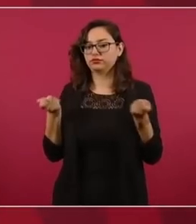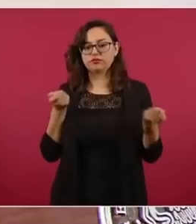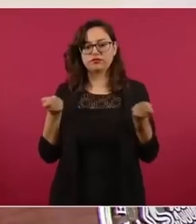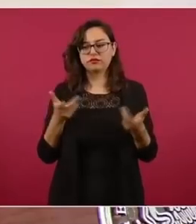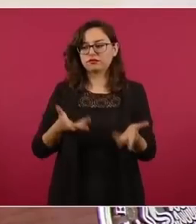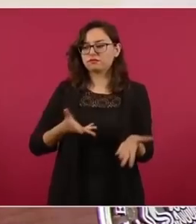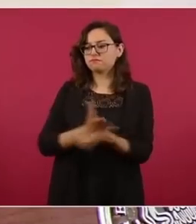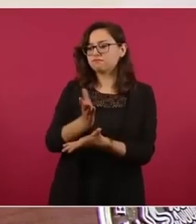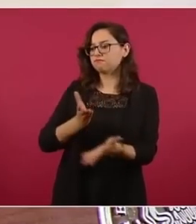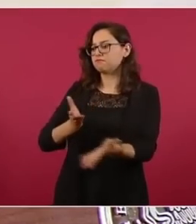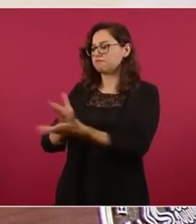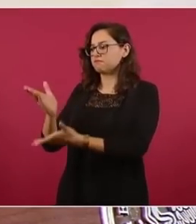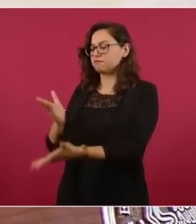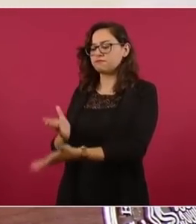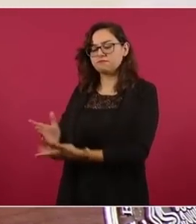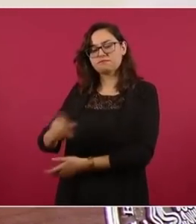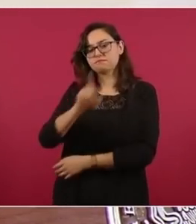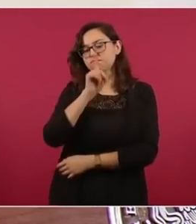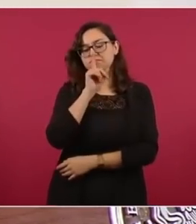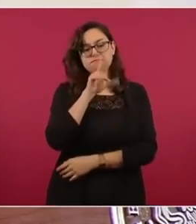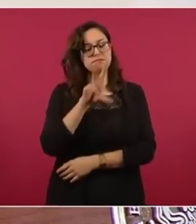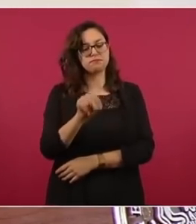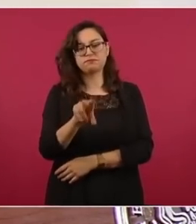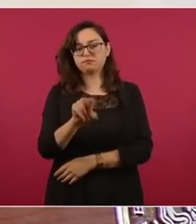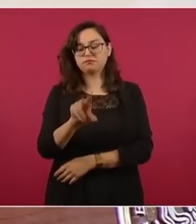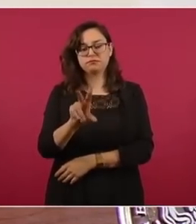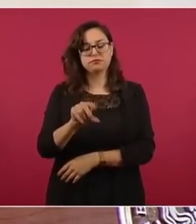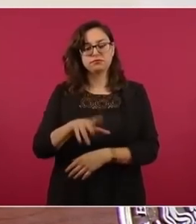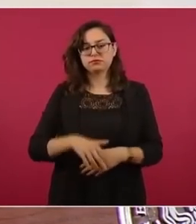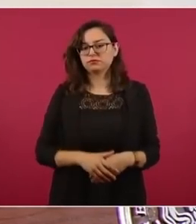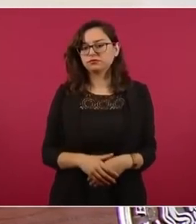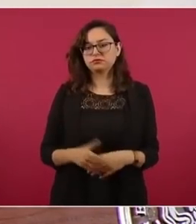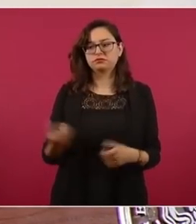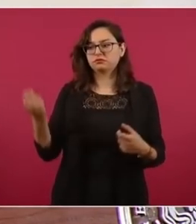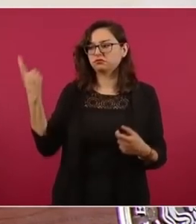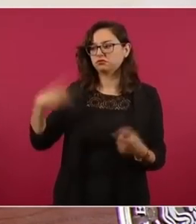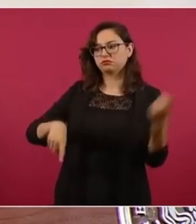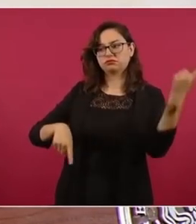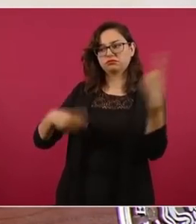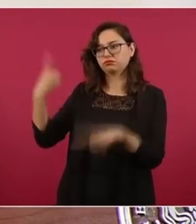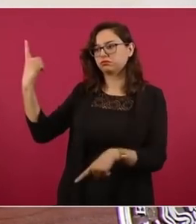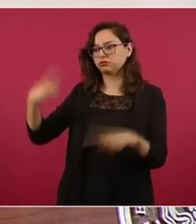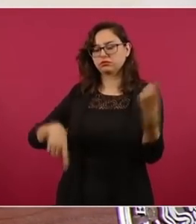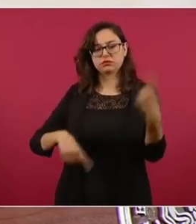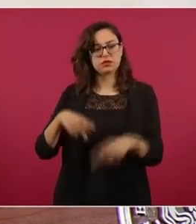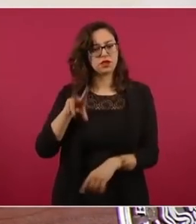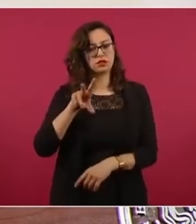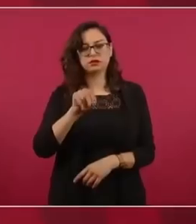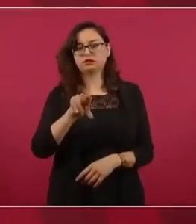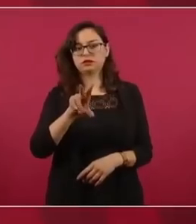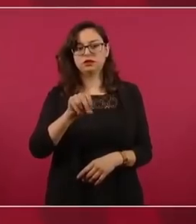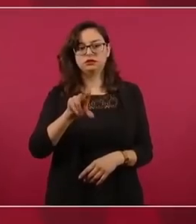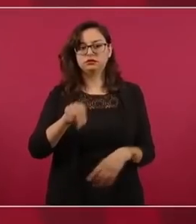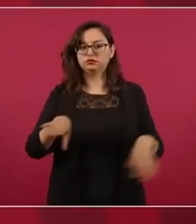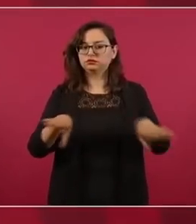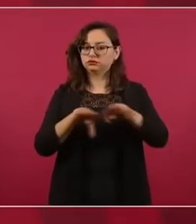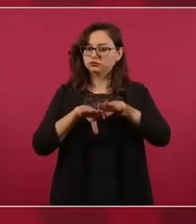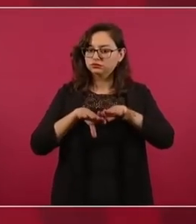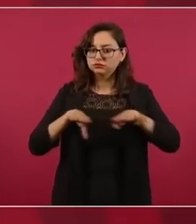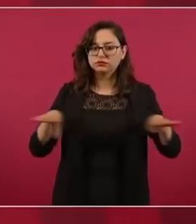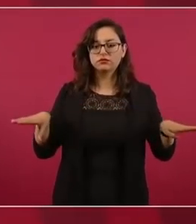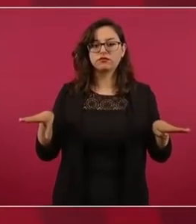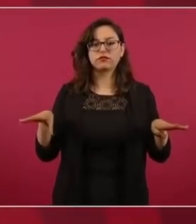injerencismo, por las imposiciones, sino por